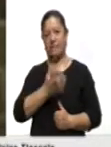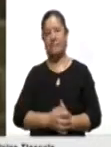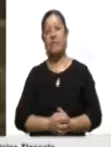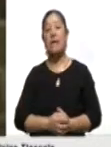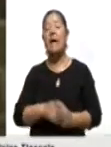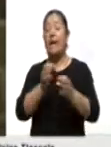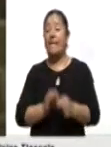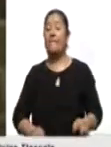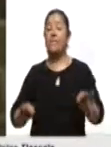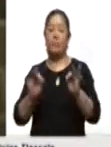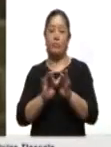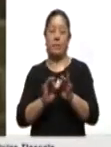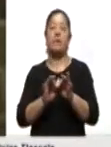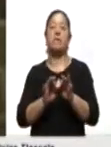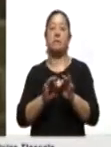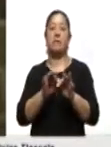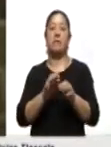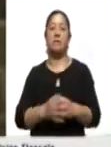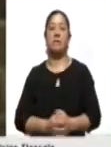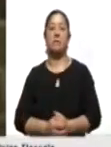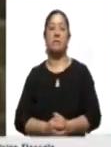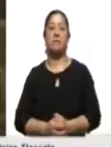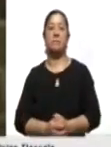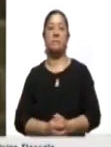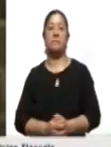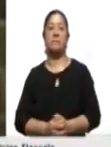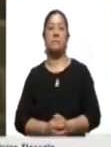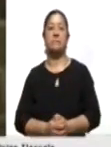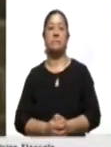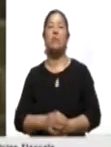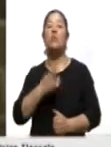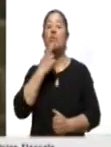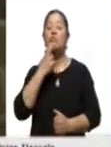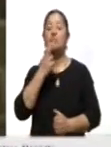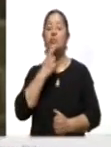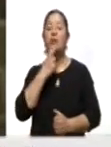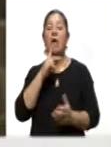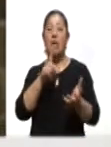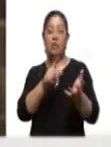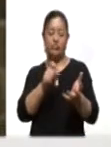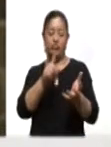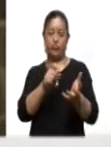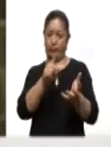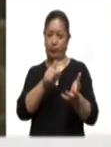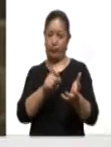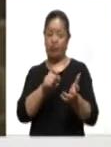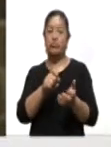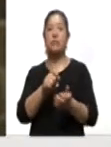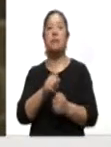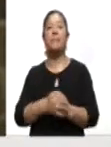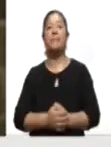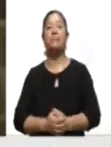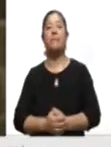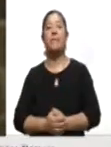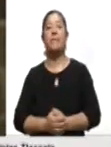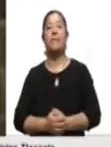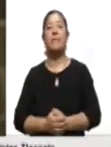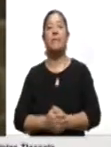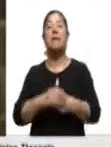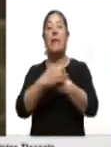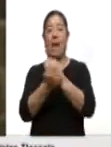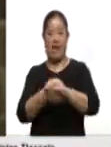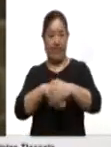importante mencionar que tenemos que usar gel antibacterial y tener el lavado